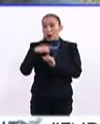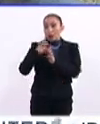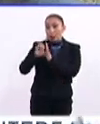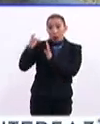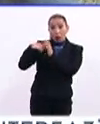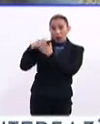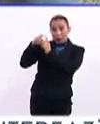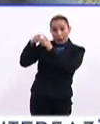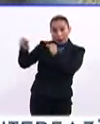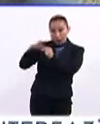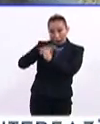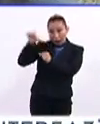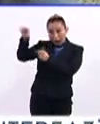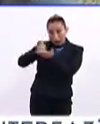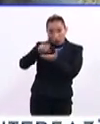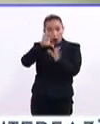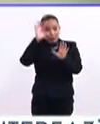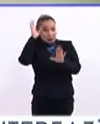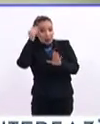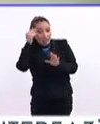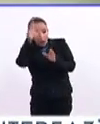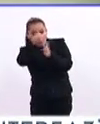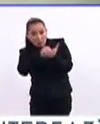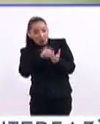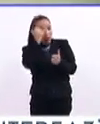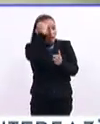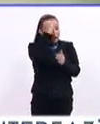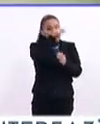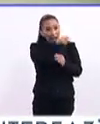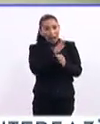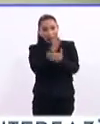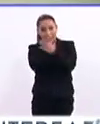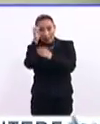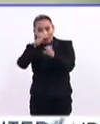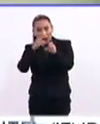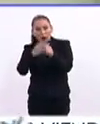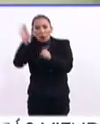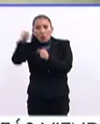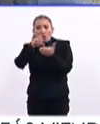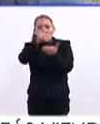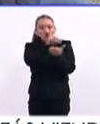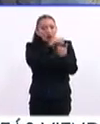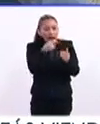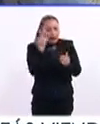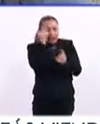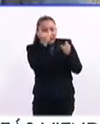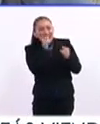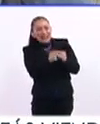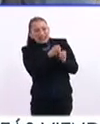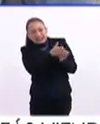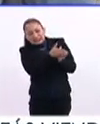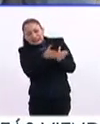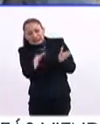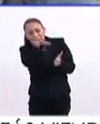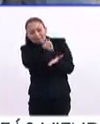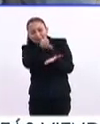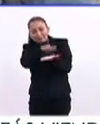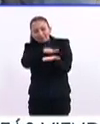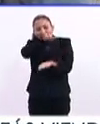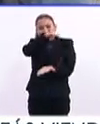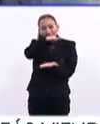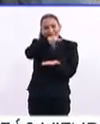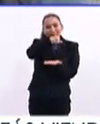japonés, debe haber artículos chinos, debe haber artículos de India donde fue embajador. Llegar a tener esa idea, esa compilación,